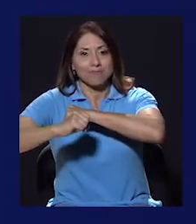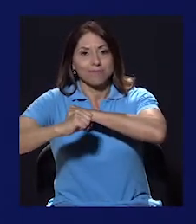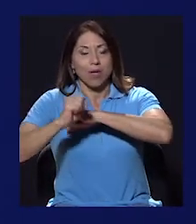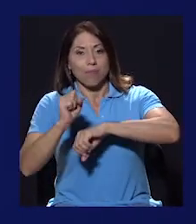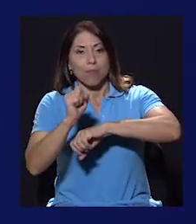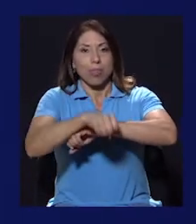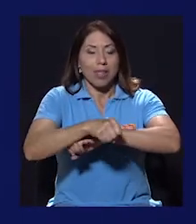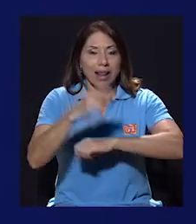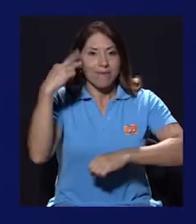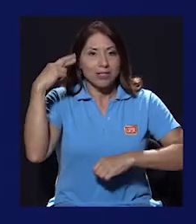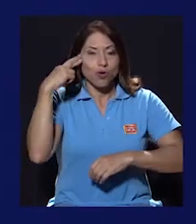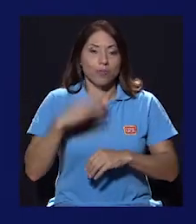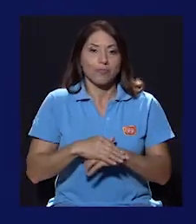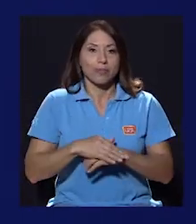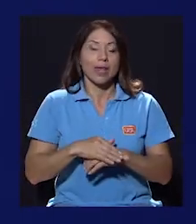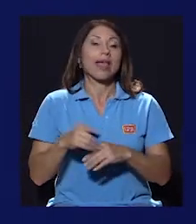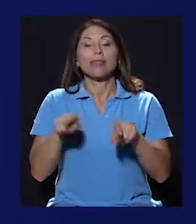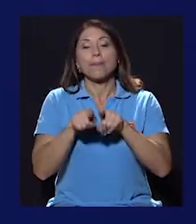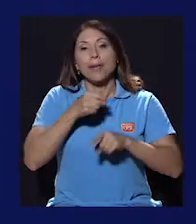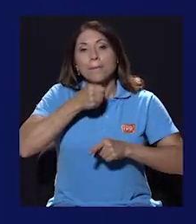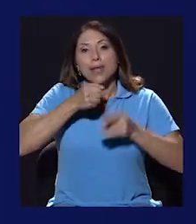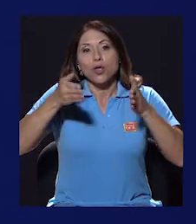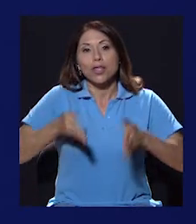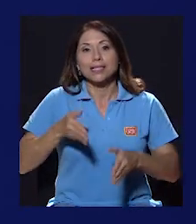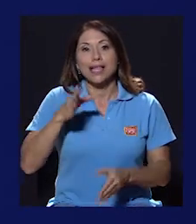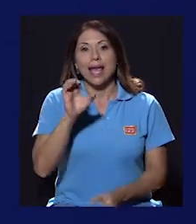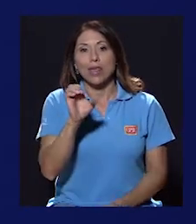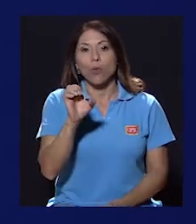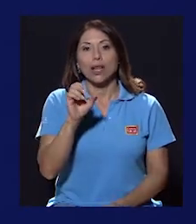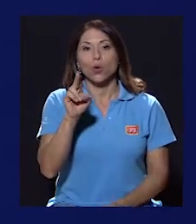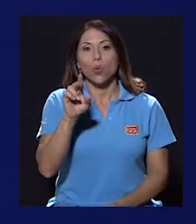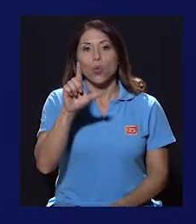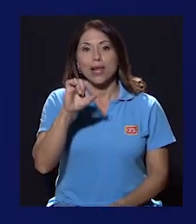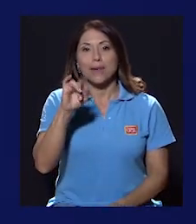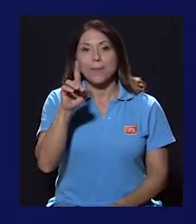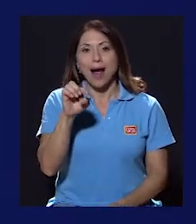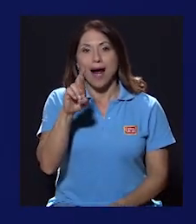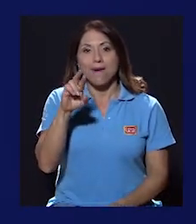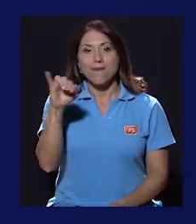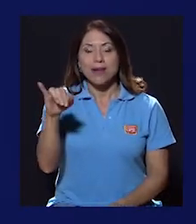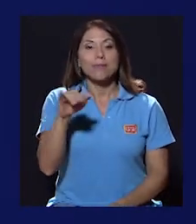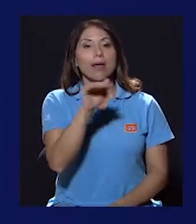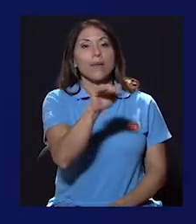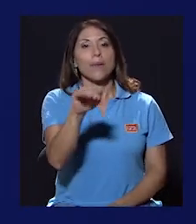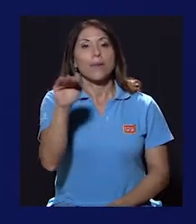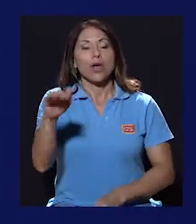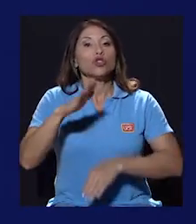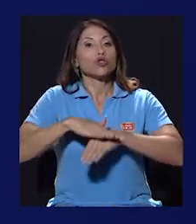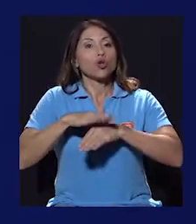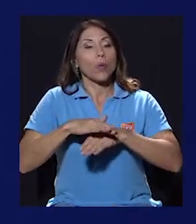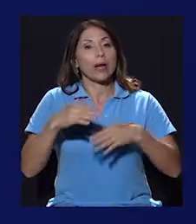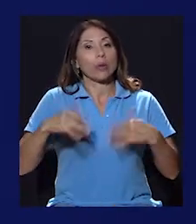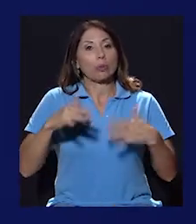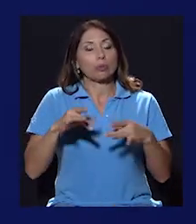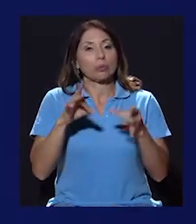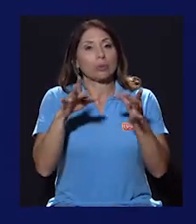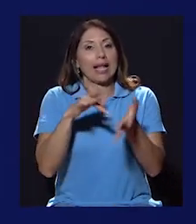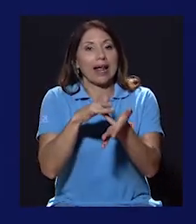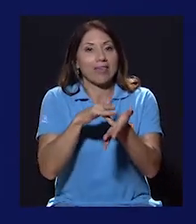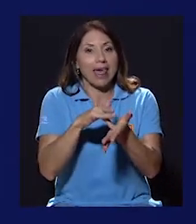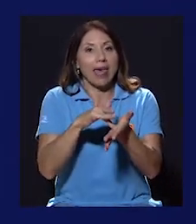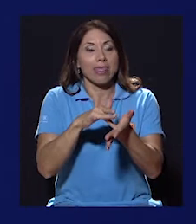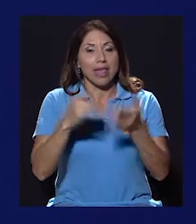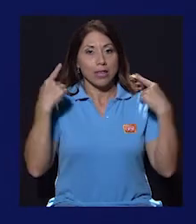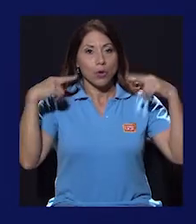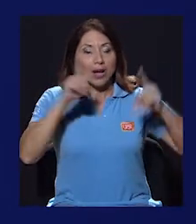razón. Por su parte, el periodista Eduardo Ulibarri alertó sobre la gravedad de llevar a la presidencia a